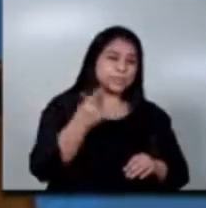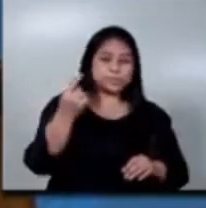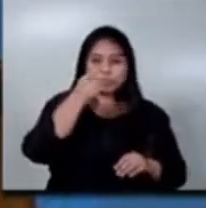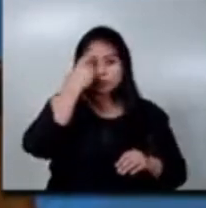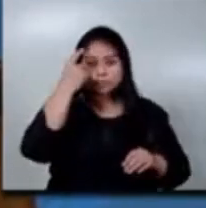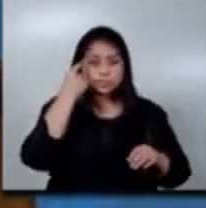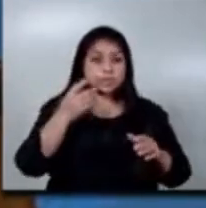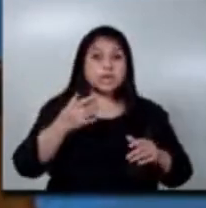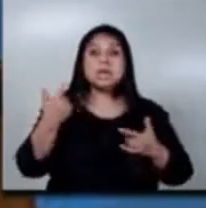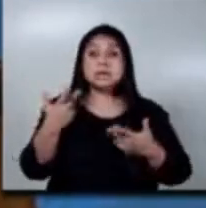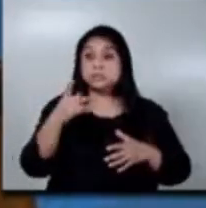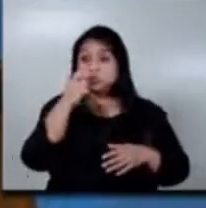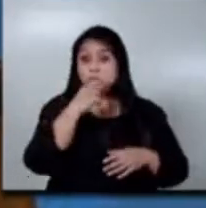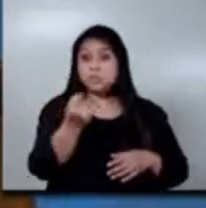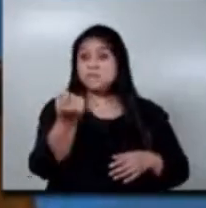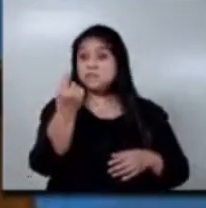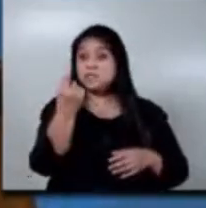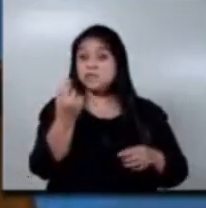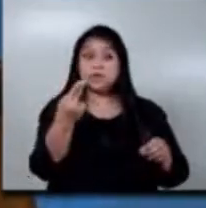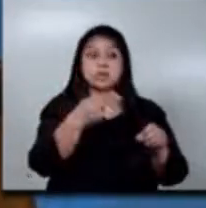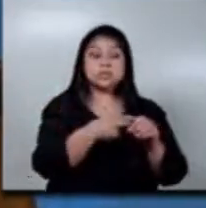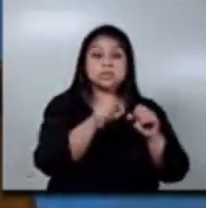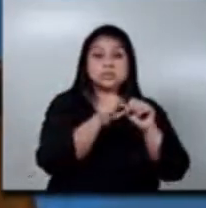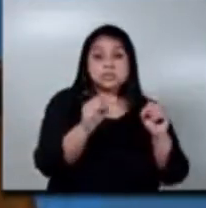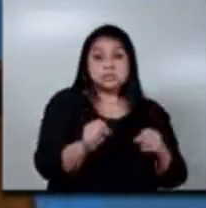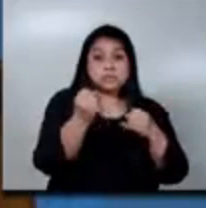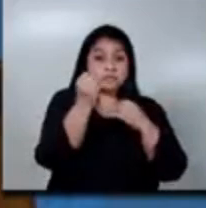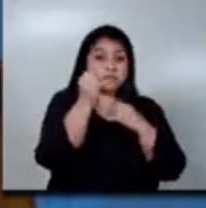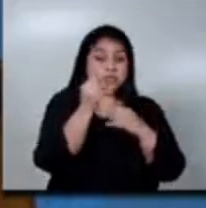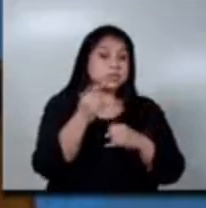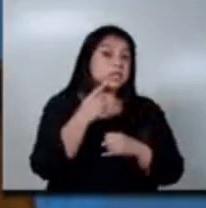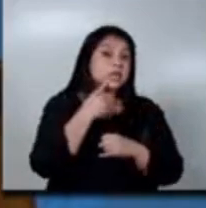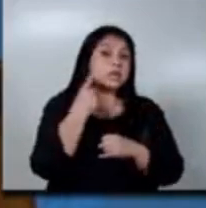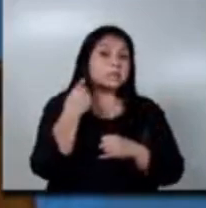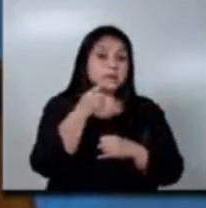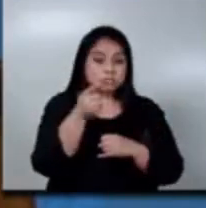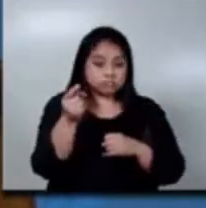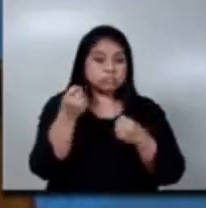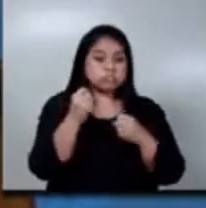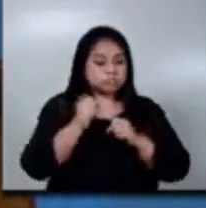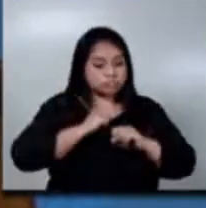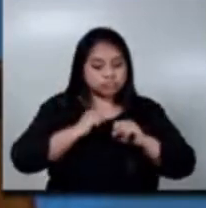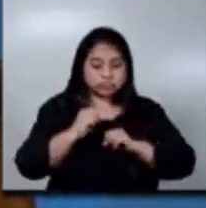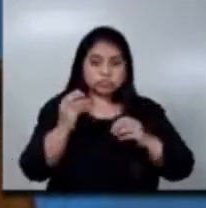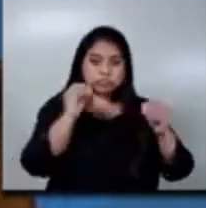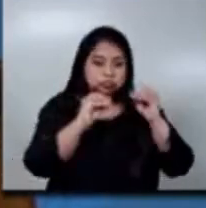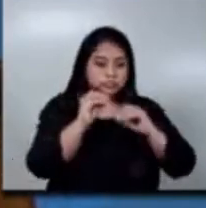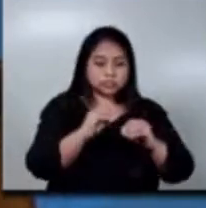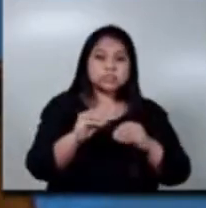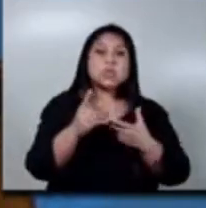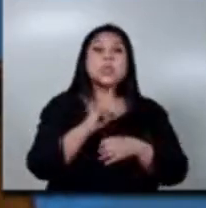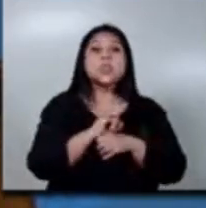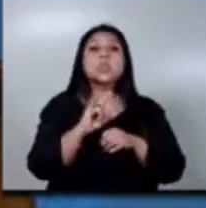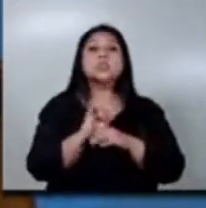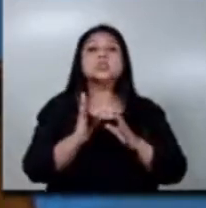que aún no han ingresado al sistema del informe del empleador para que lo hagan, para que creen su usuario, su contraseña,